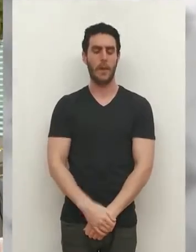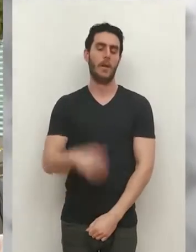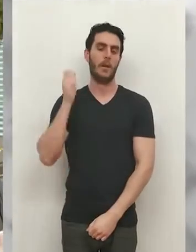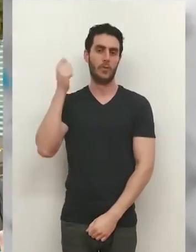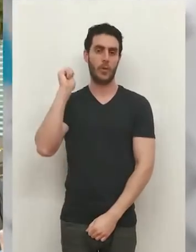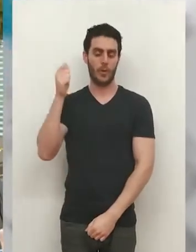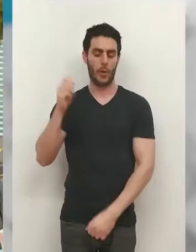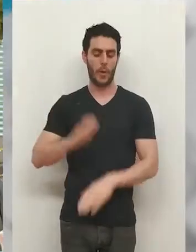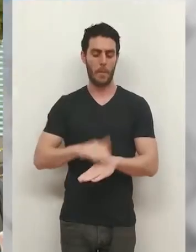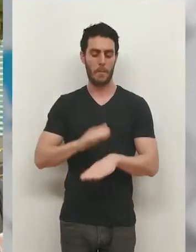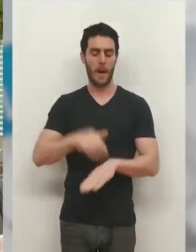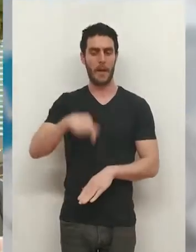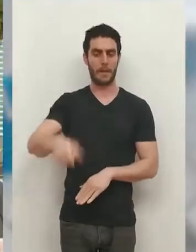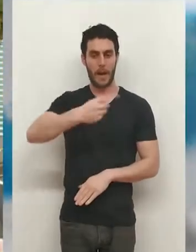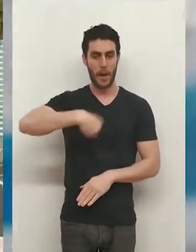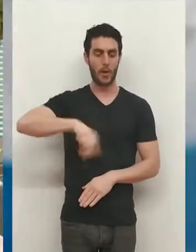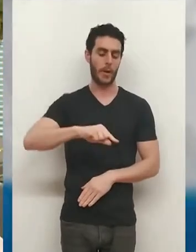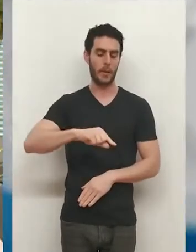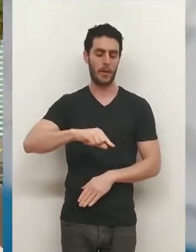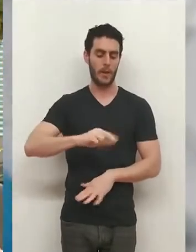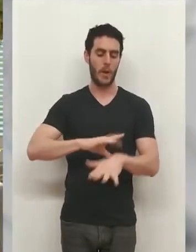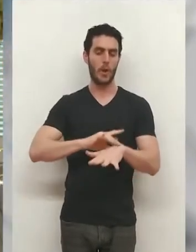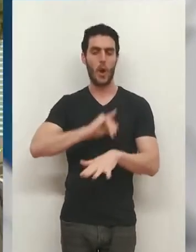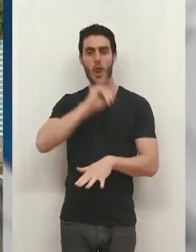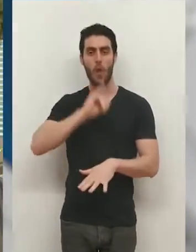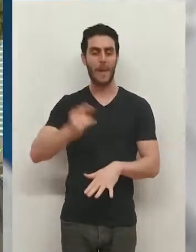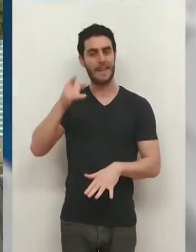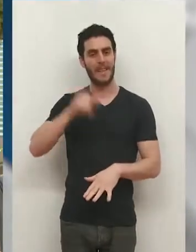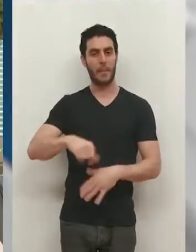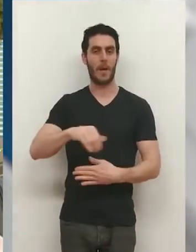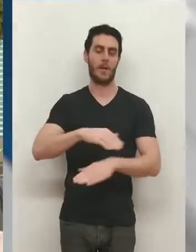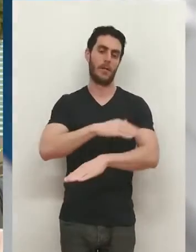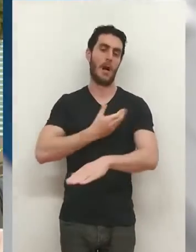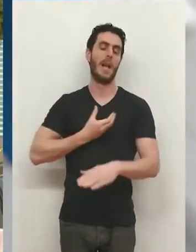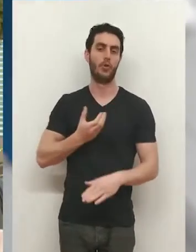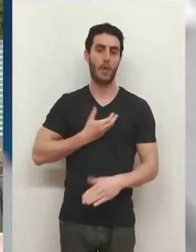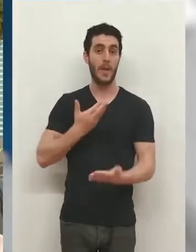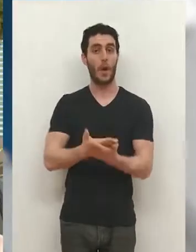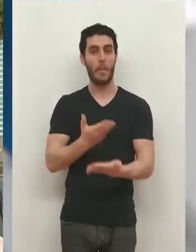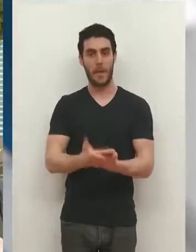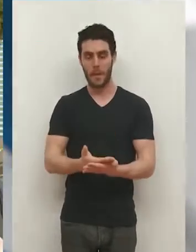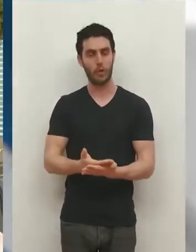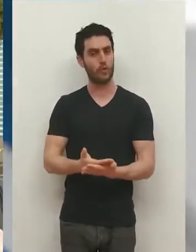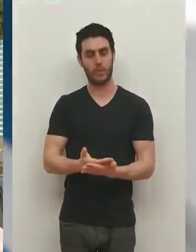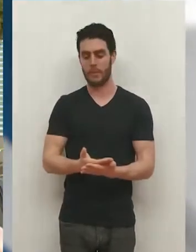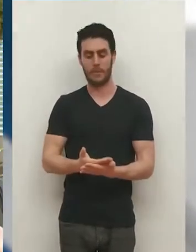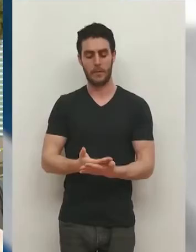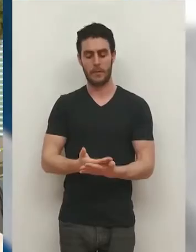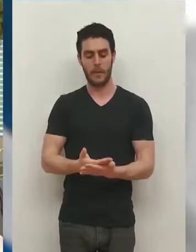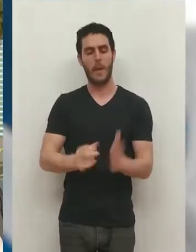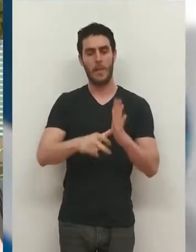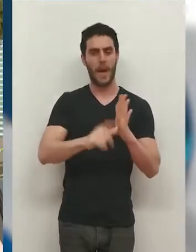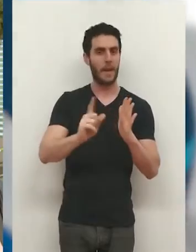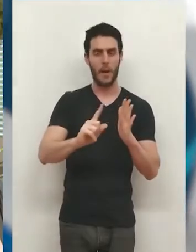SOS para esta glorieta del doctor Zubía y le pediríamos al gobierno local que no es